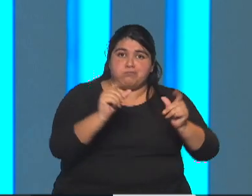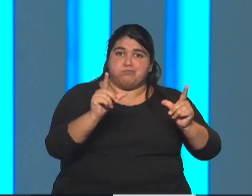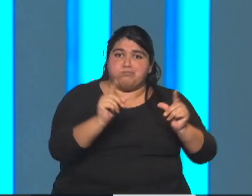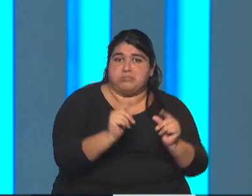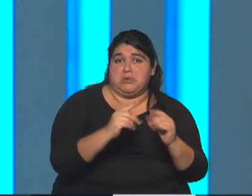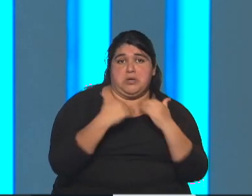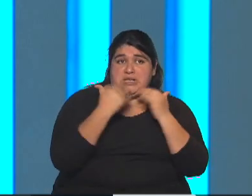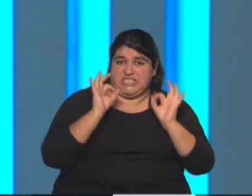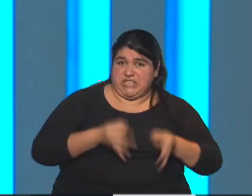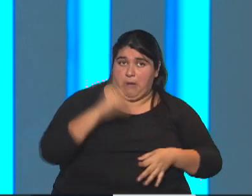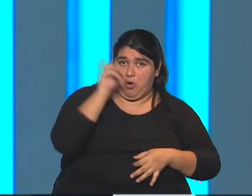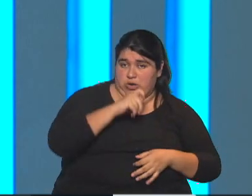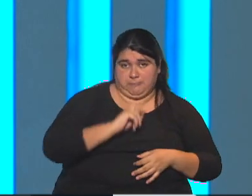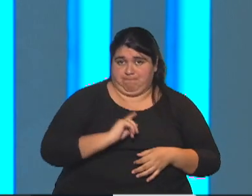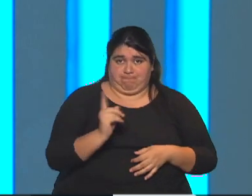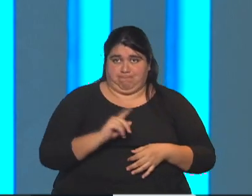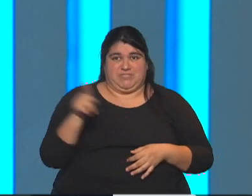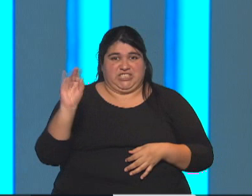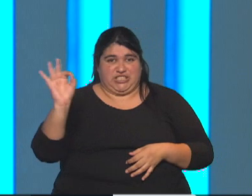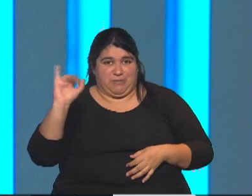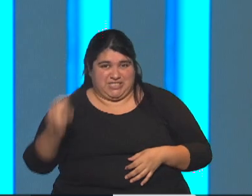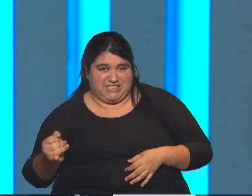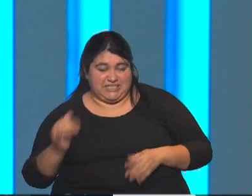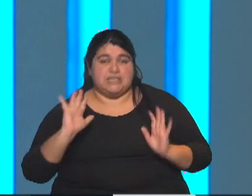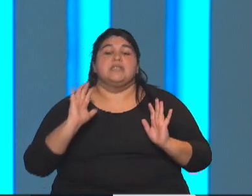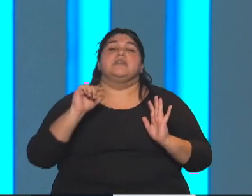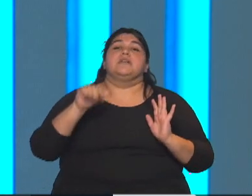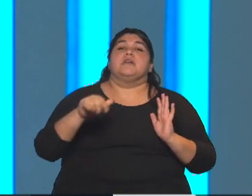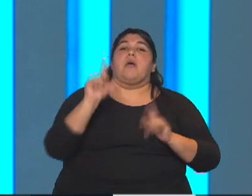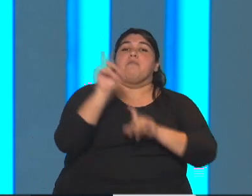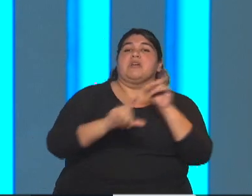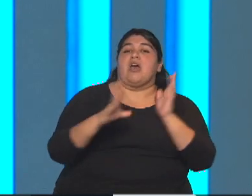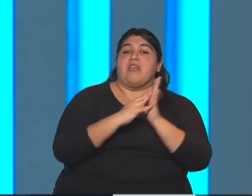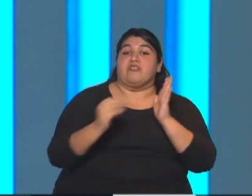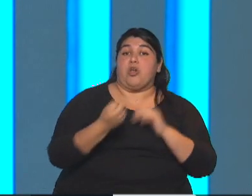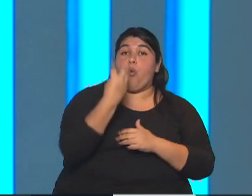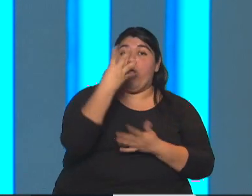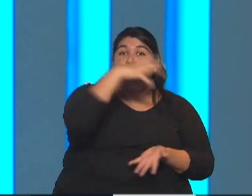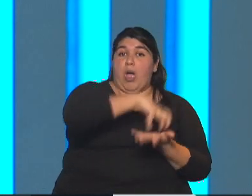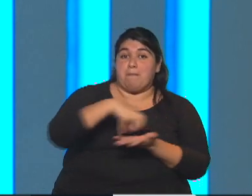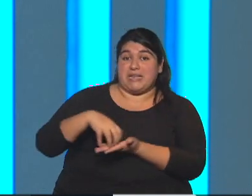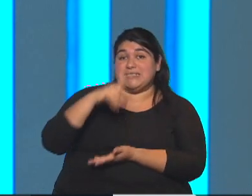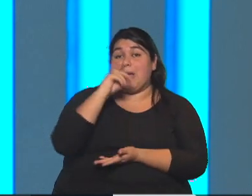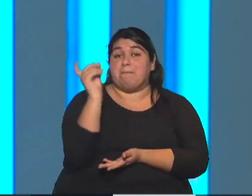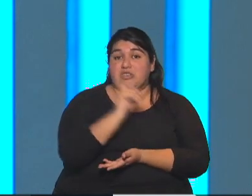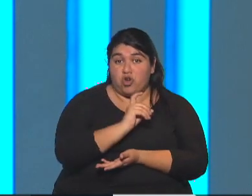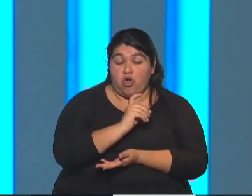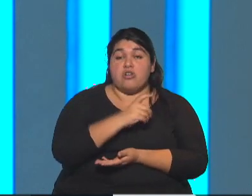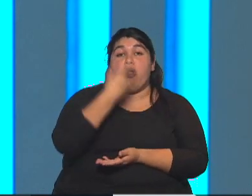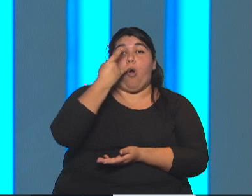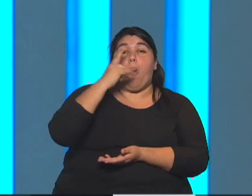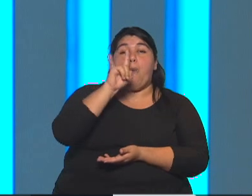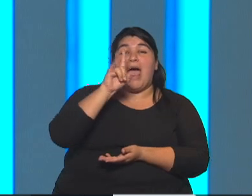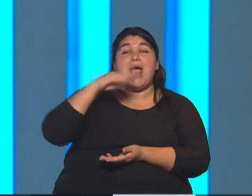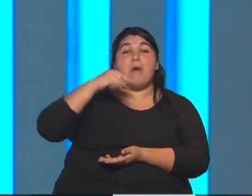determinar eso, para el martes de la semana que viene, llamó a representantes de las cuatro empresas petroleras que operan en vacas muertas para